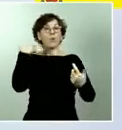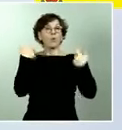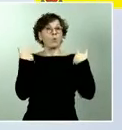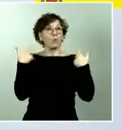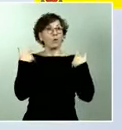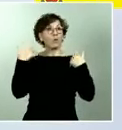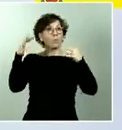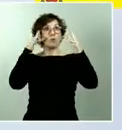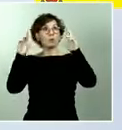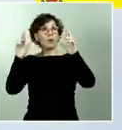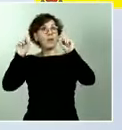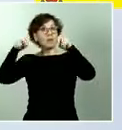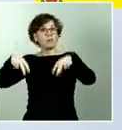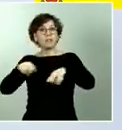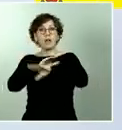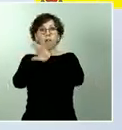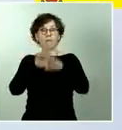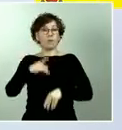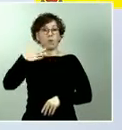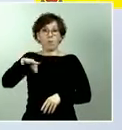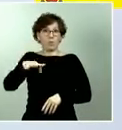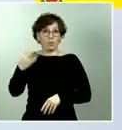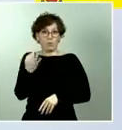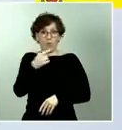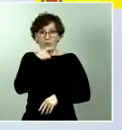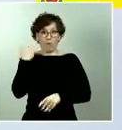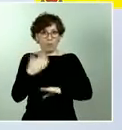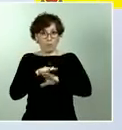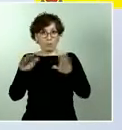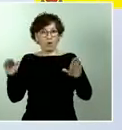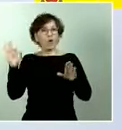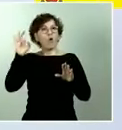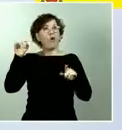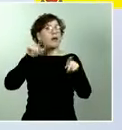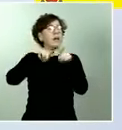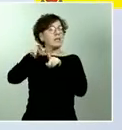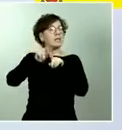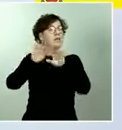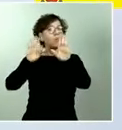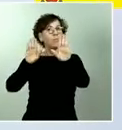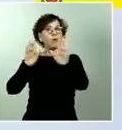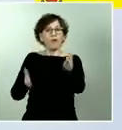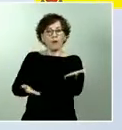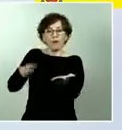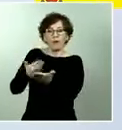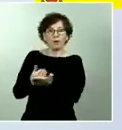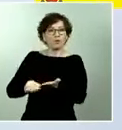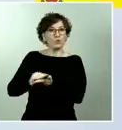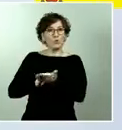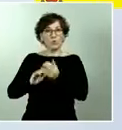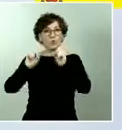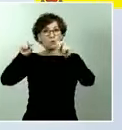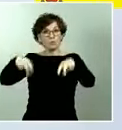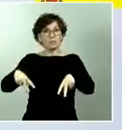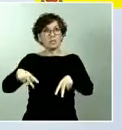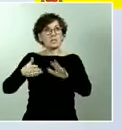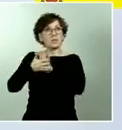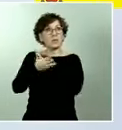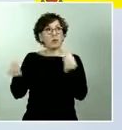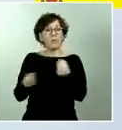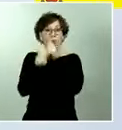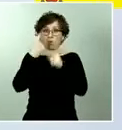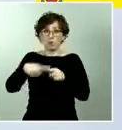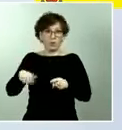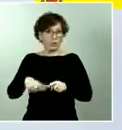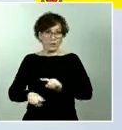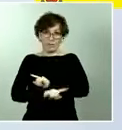La crítica ciega sin aportación de soluciones no sirve para mejorar las cosas, tan solo sirve como un elemento